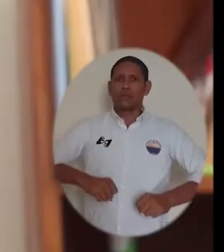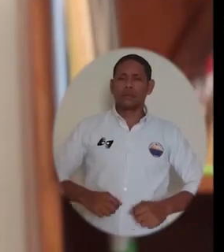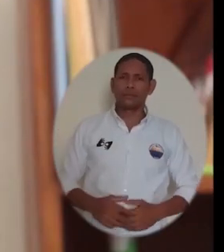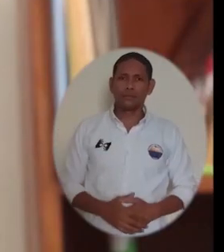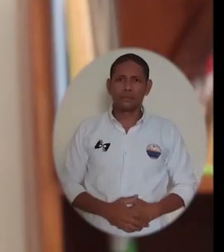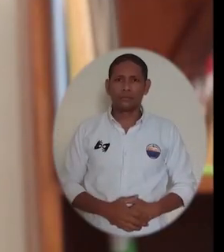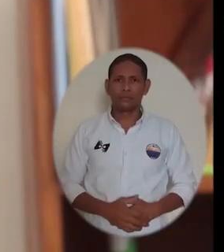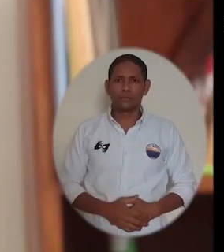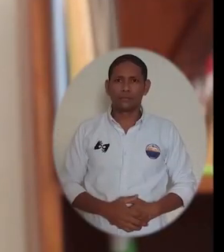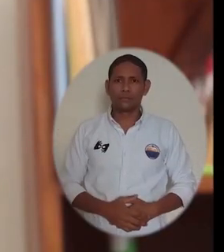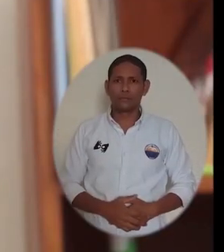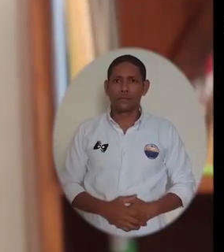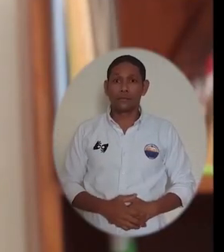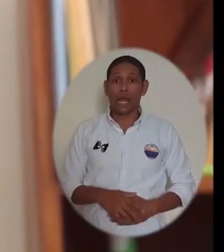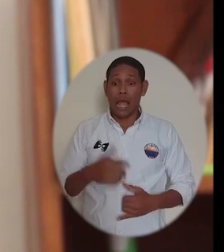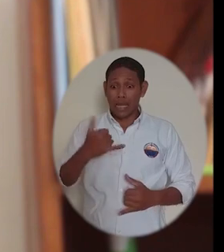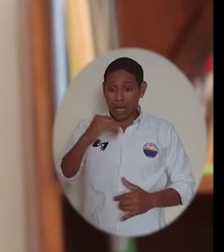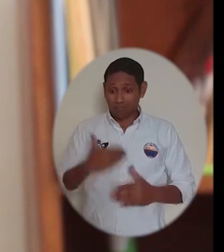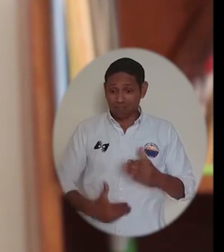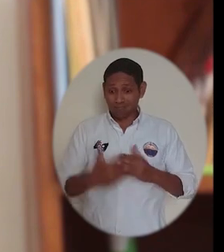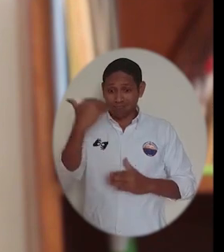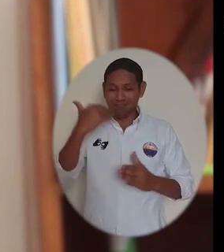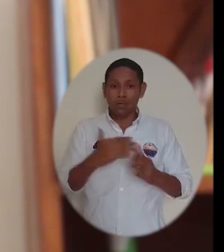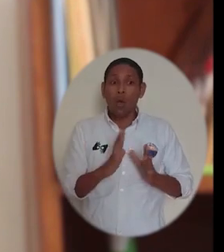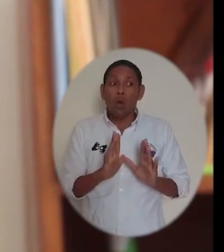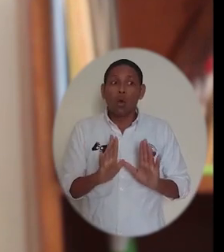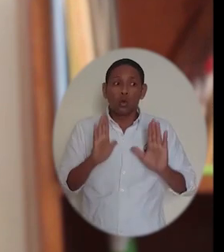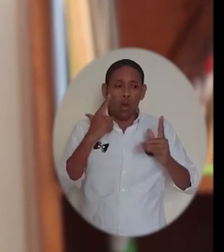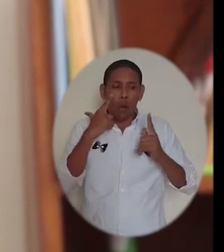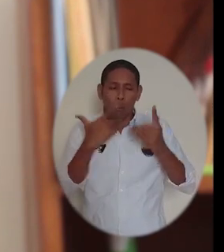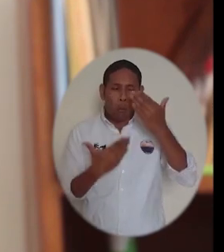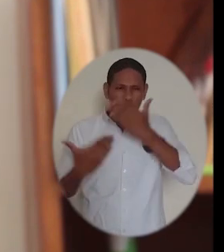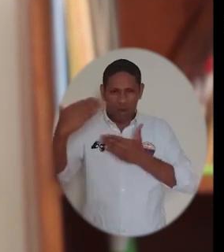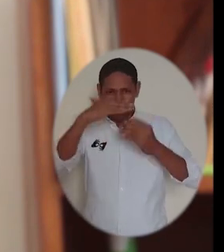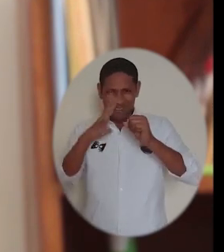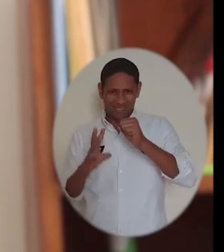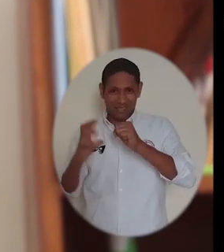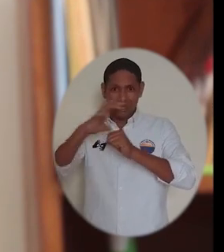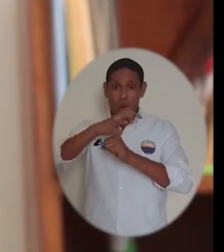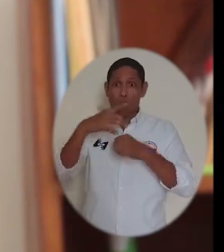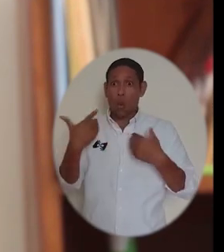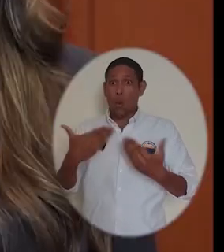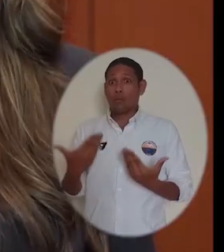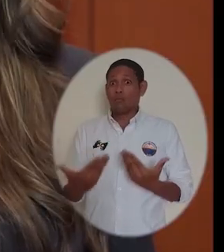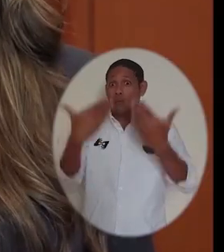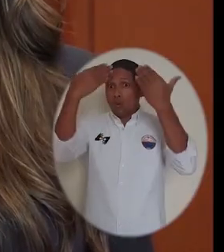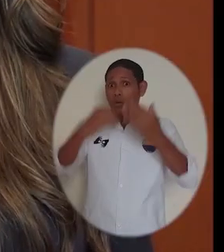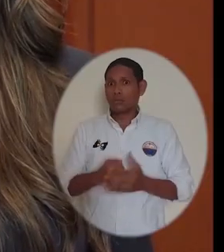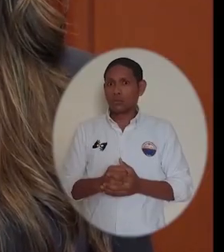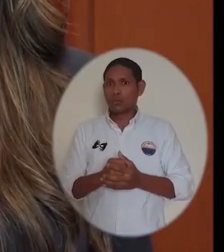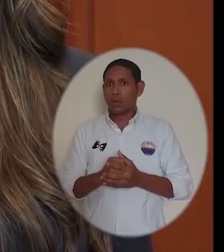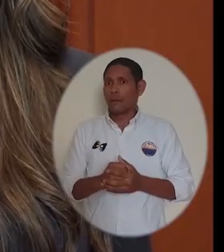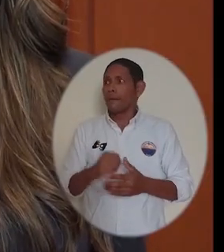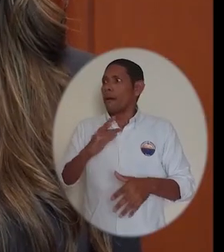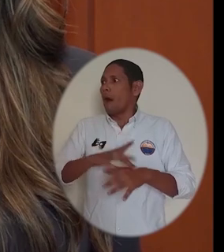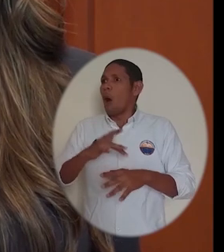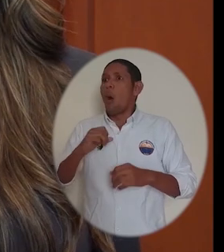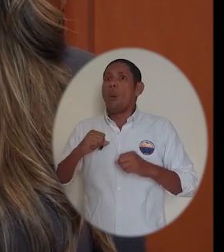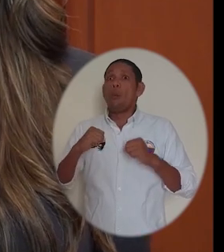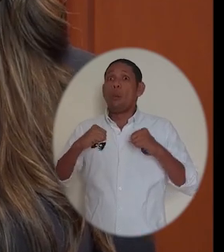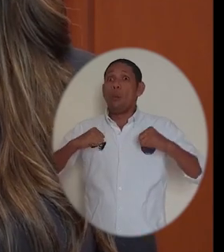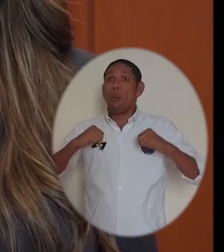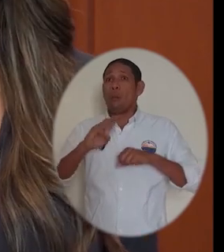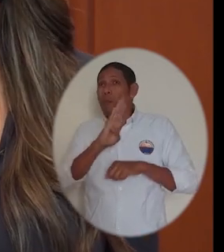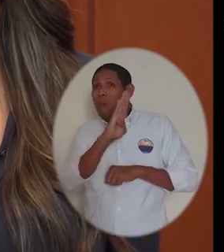Esta acta de inicio para la toma de pruebas es una oportunidad inmensa que se abre para la región, pues ya no se tendrán que enviar las